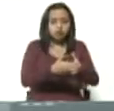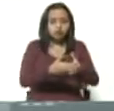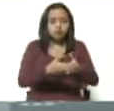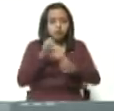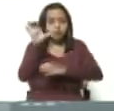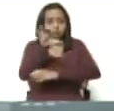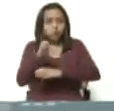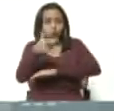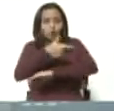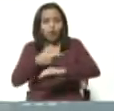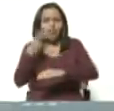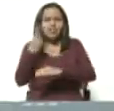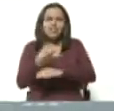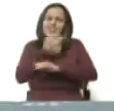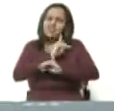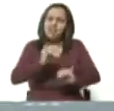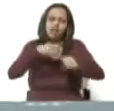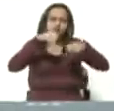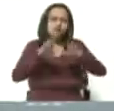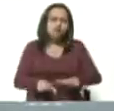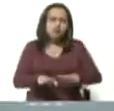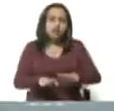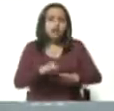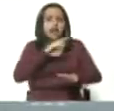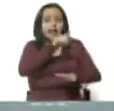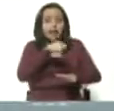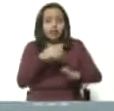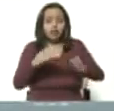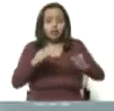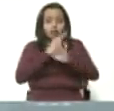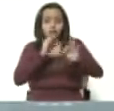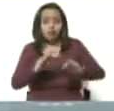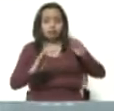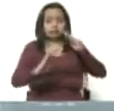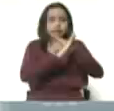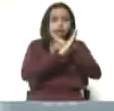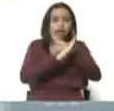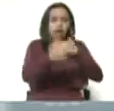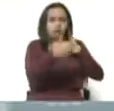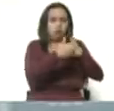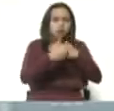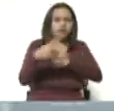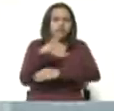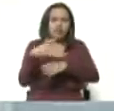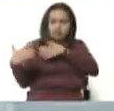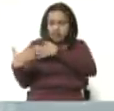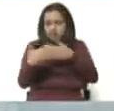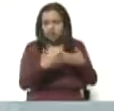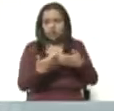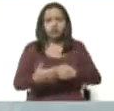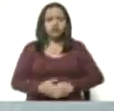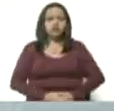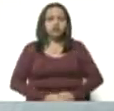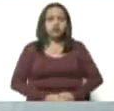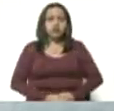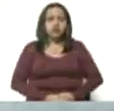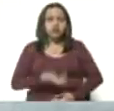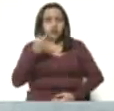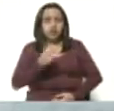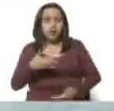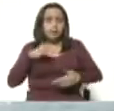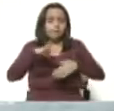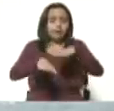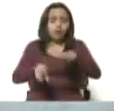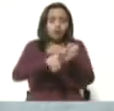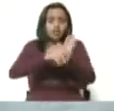que debe ponerle freno a este tipo de medidas unilaterales y de agresiones y de guerras y darle paso